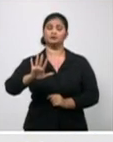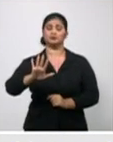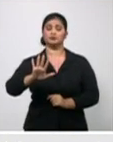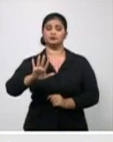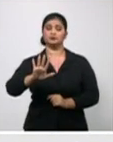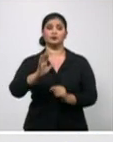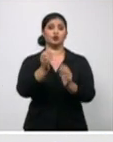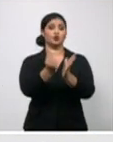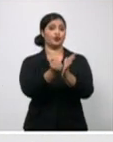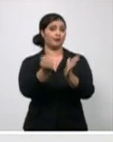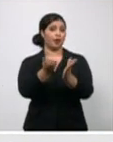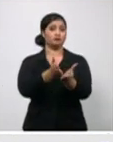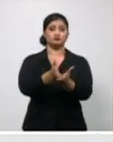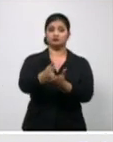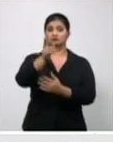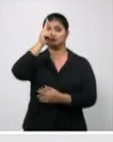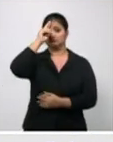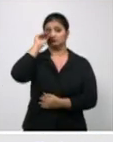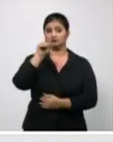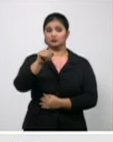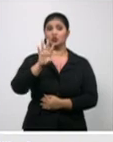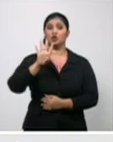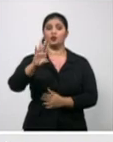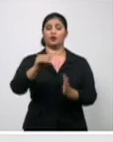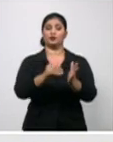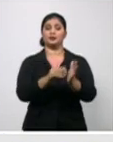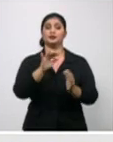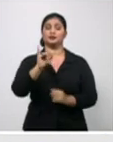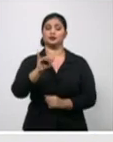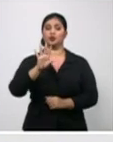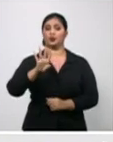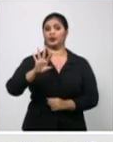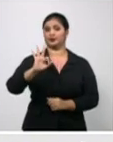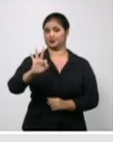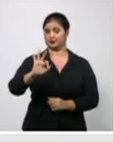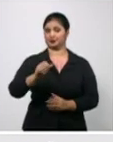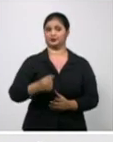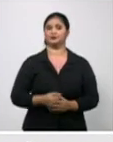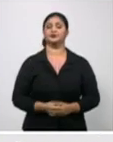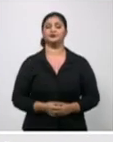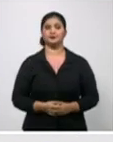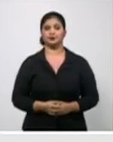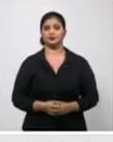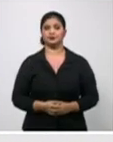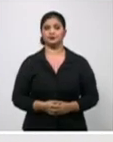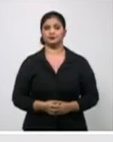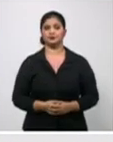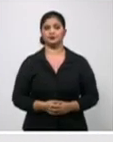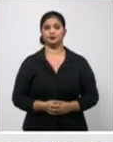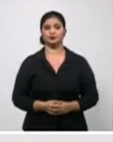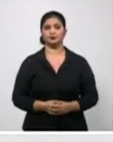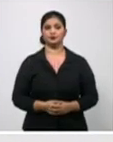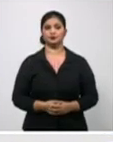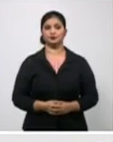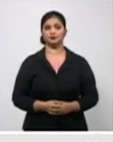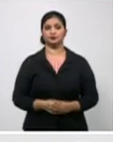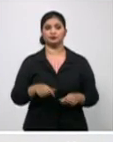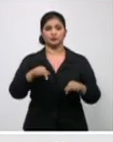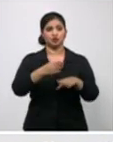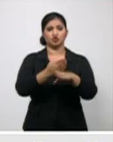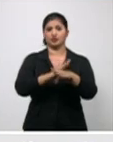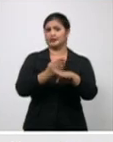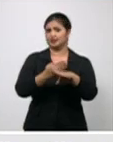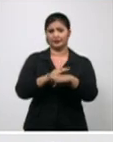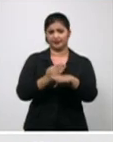activos 4.748. Estamos hablando de 20 activos menos que el día